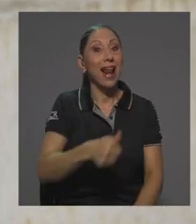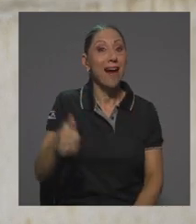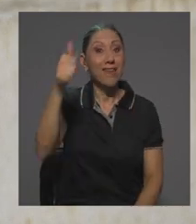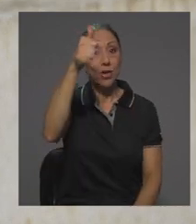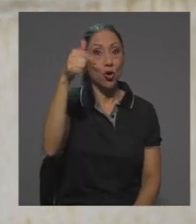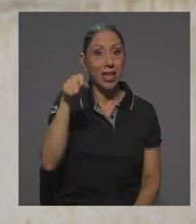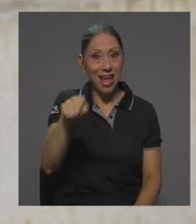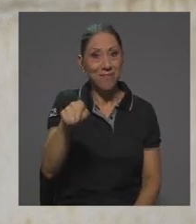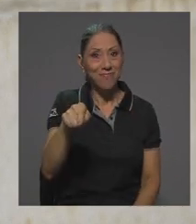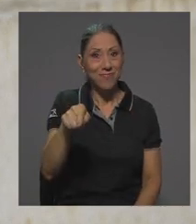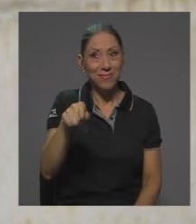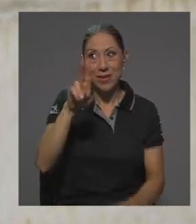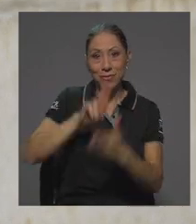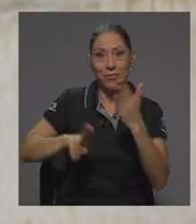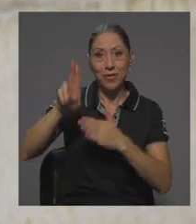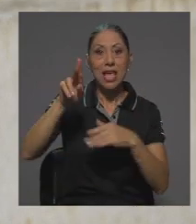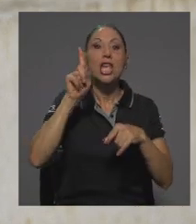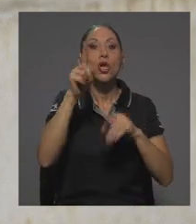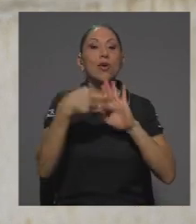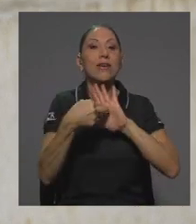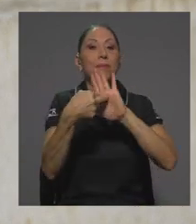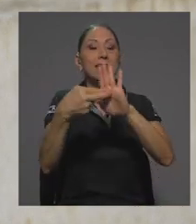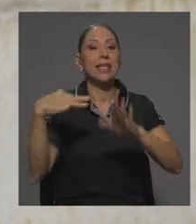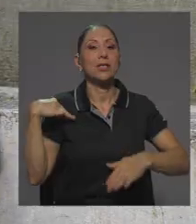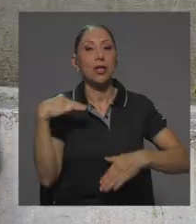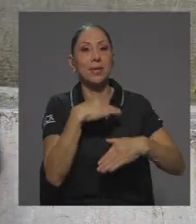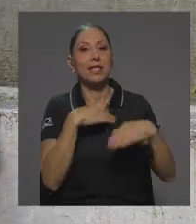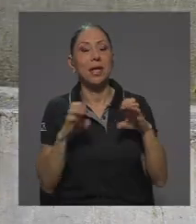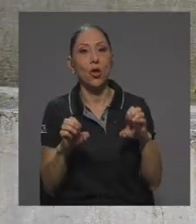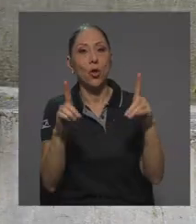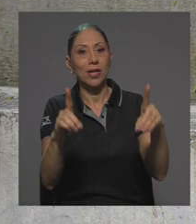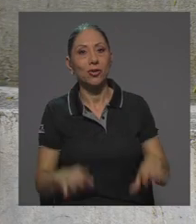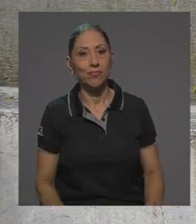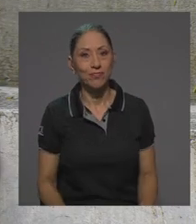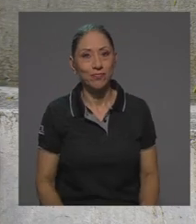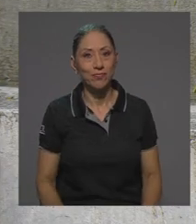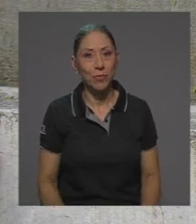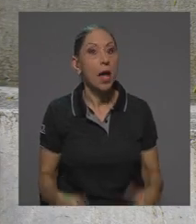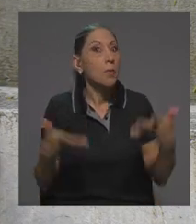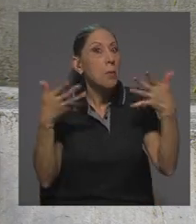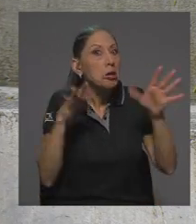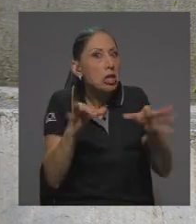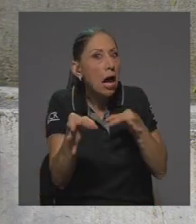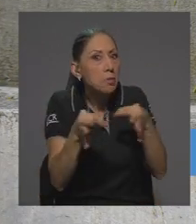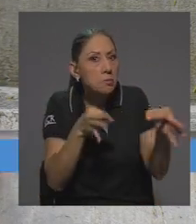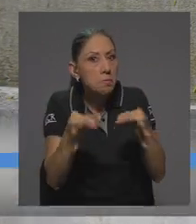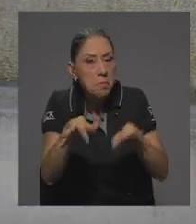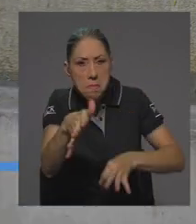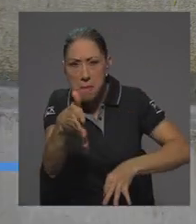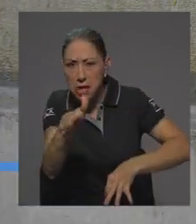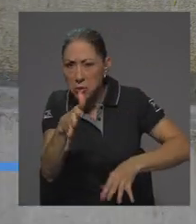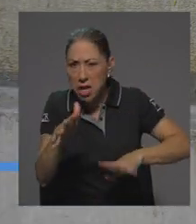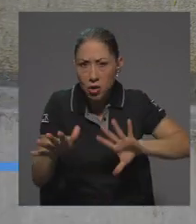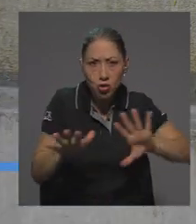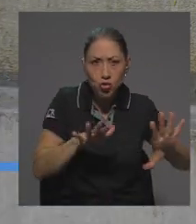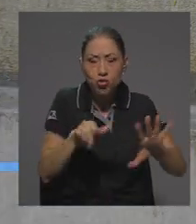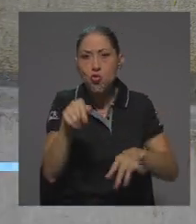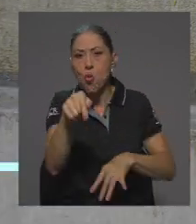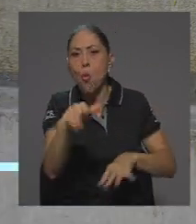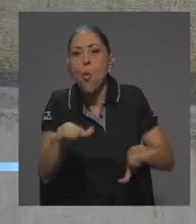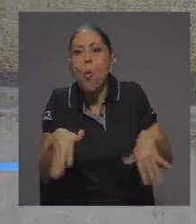y además una representación del Ministerio de Educación. Ok, bueno, ya dimos un panorama de más o menos cómo es esta